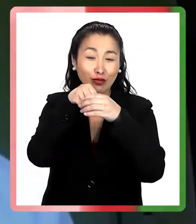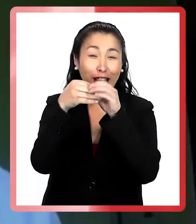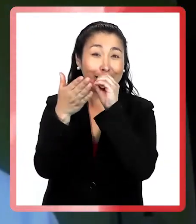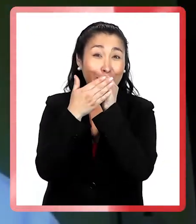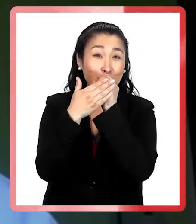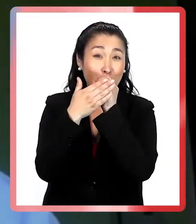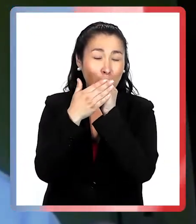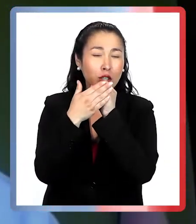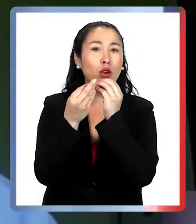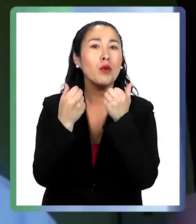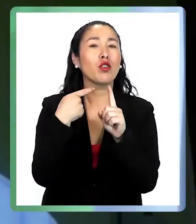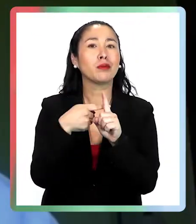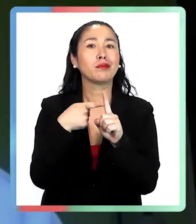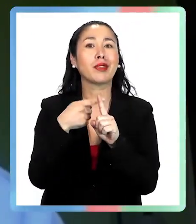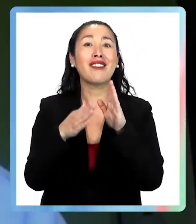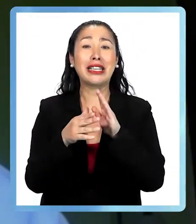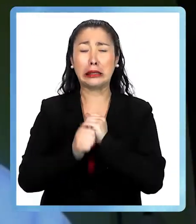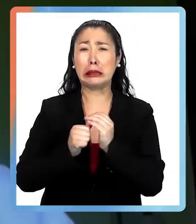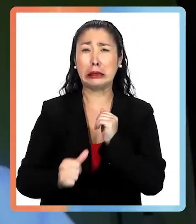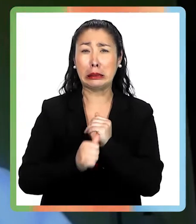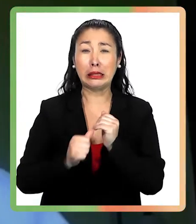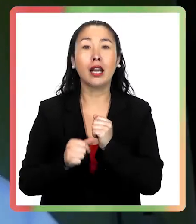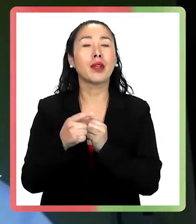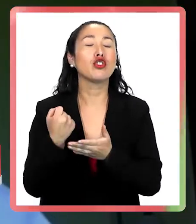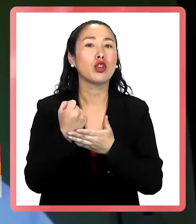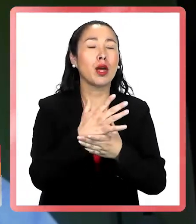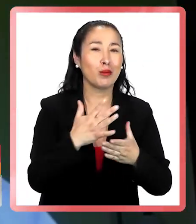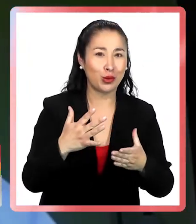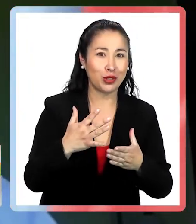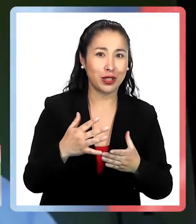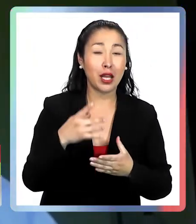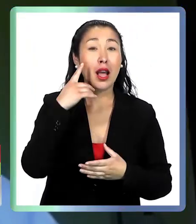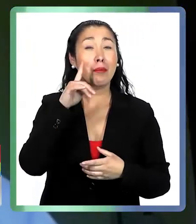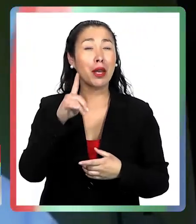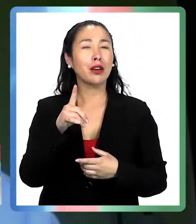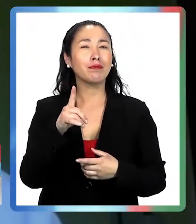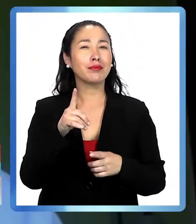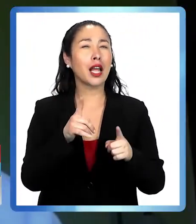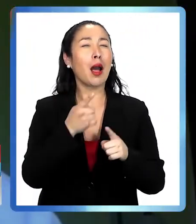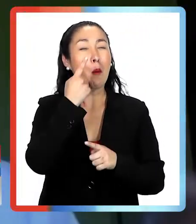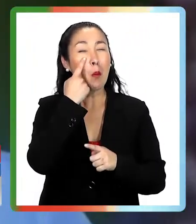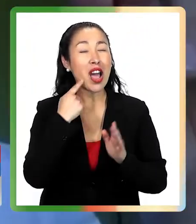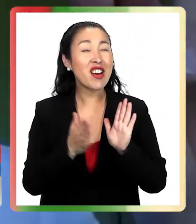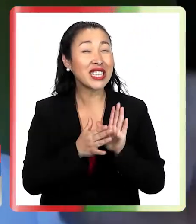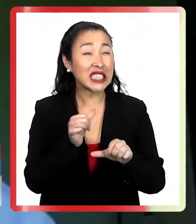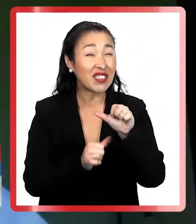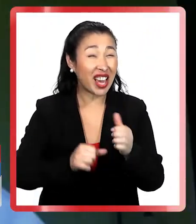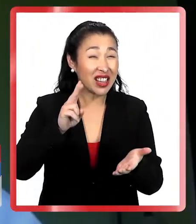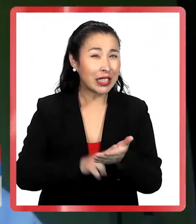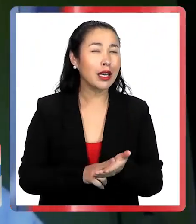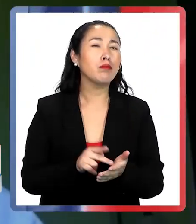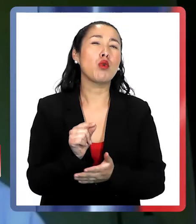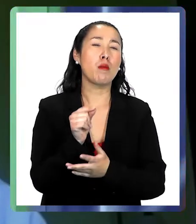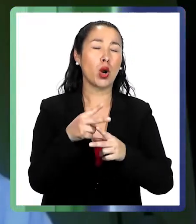son buenos en los casos de la diarrea social, antibiótico, o de algunas diarrea. Pero en general no hay tanta evidencia científica.